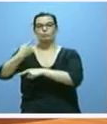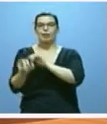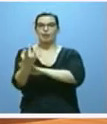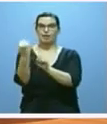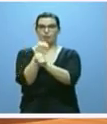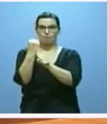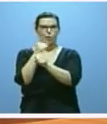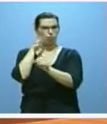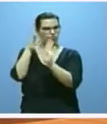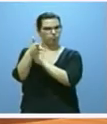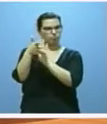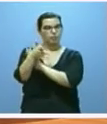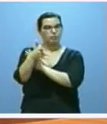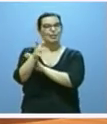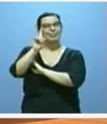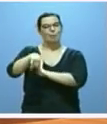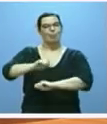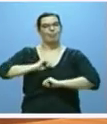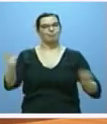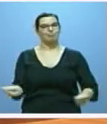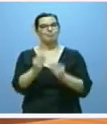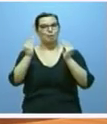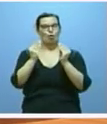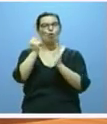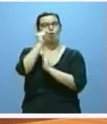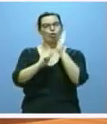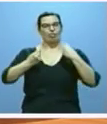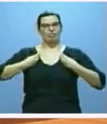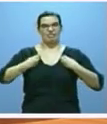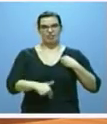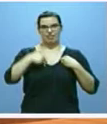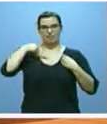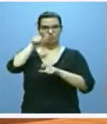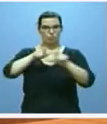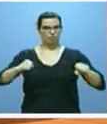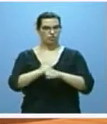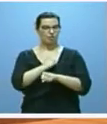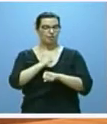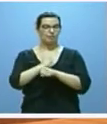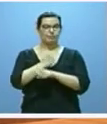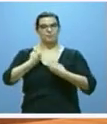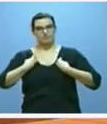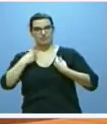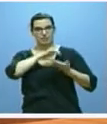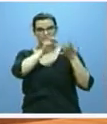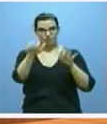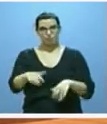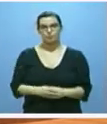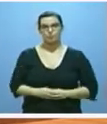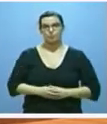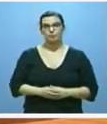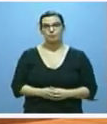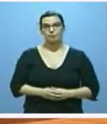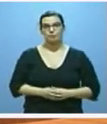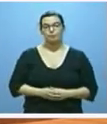continuación, está mejorando las condiciones de vida del conjunto de la población. La encuesta 2016